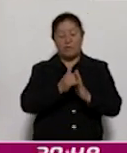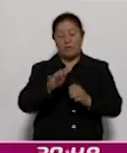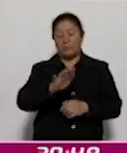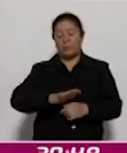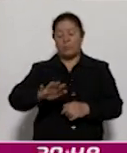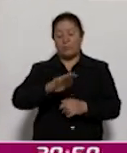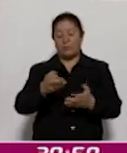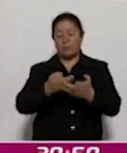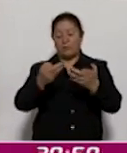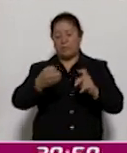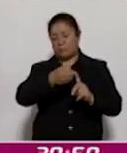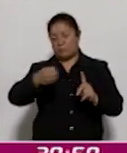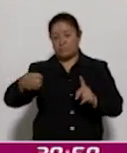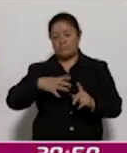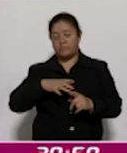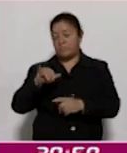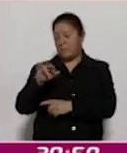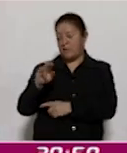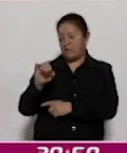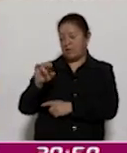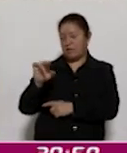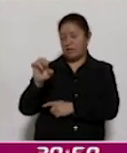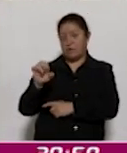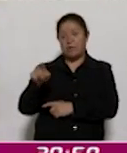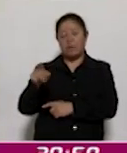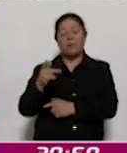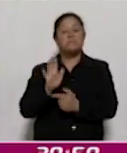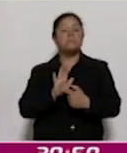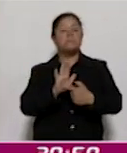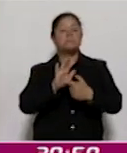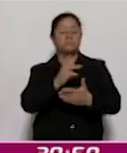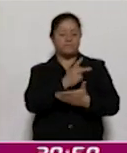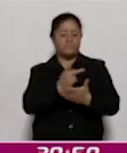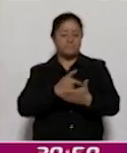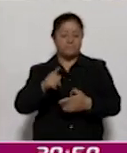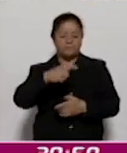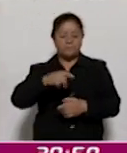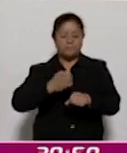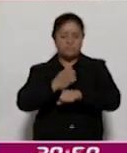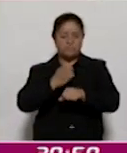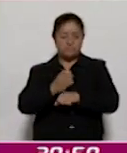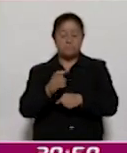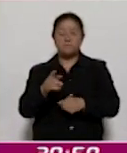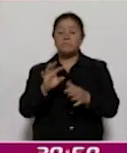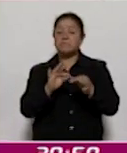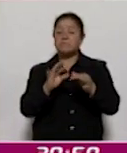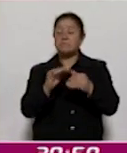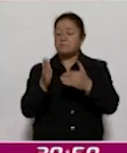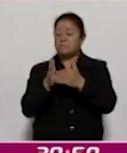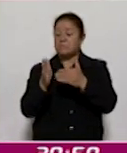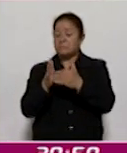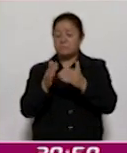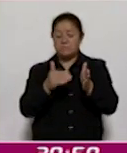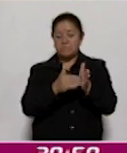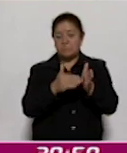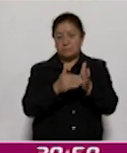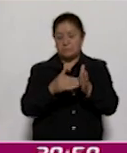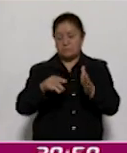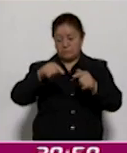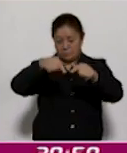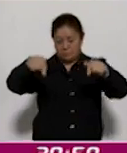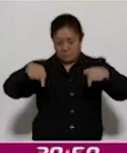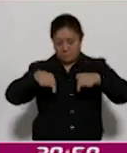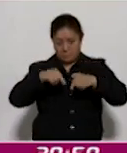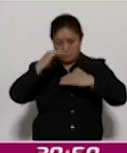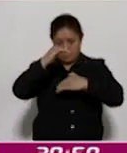Jiménez Montiel presentó el sistema de planeación territorial del Estado, donde detalló los lineamientos y objetivos de este instrumento. En su intervención subrayó